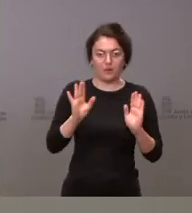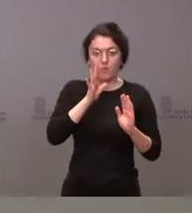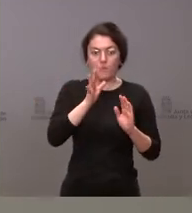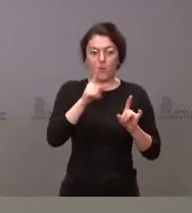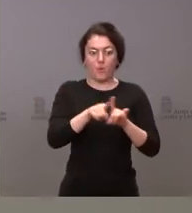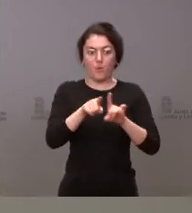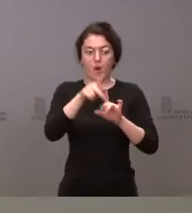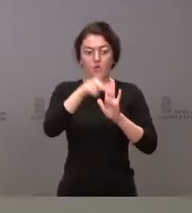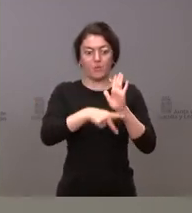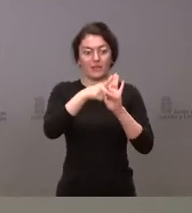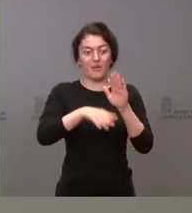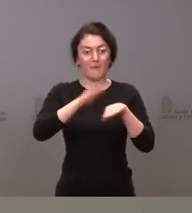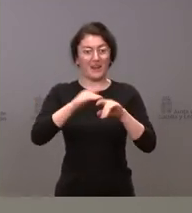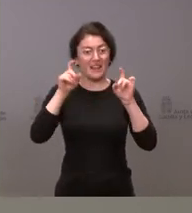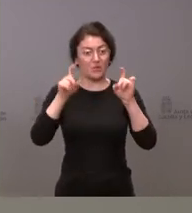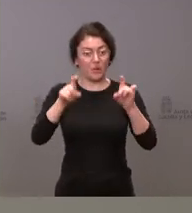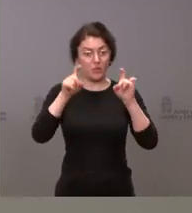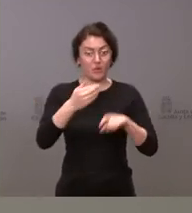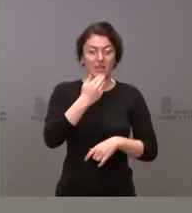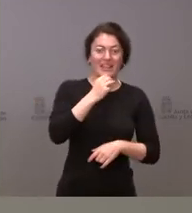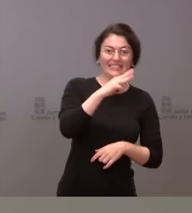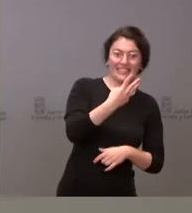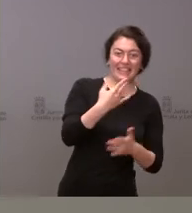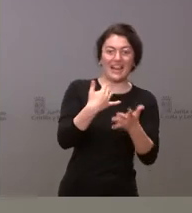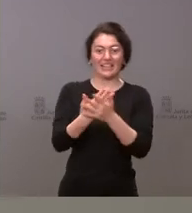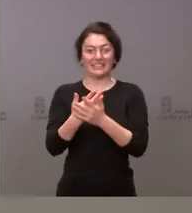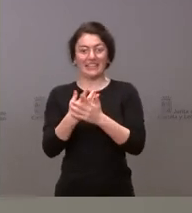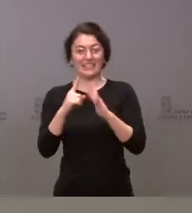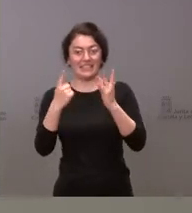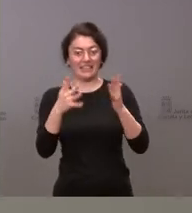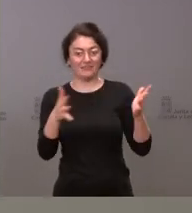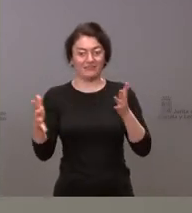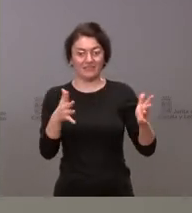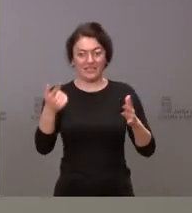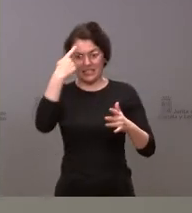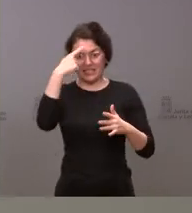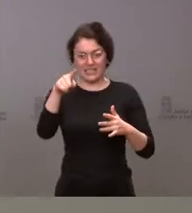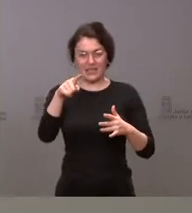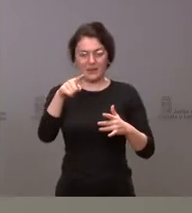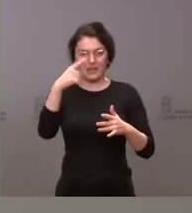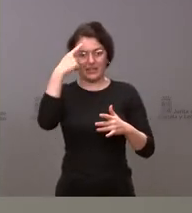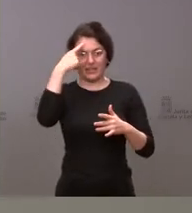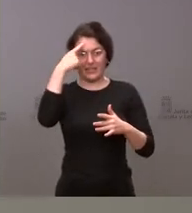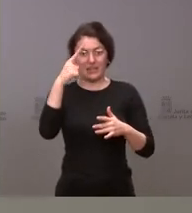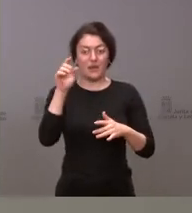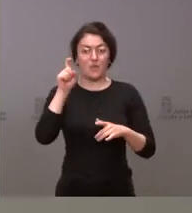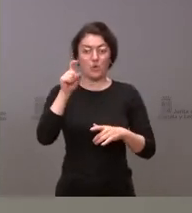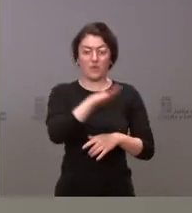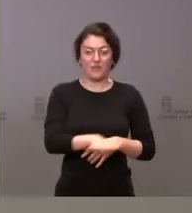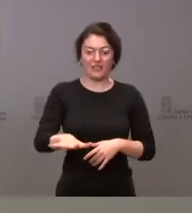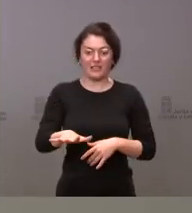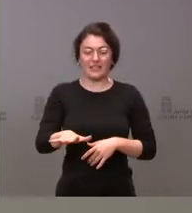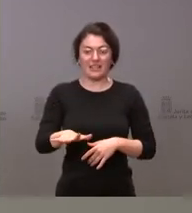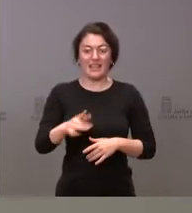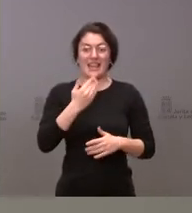esa normativa para la educación de 3.6, ya sabe que la etapa de educación infantil tiene dos ciclos, la obligatoriedad de la educación es a partir de los seis años,